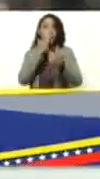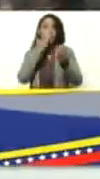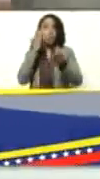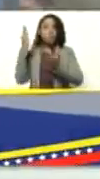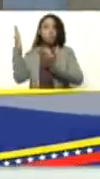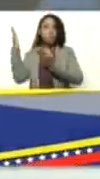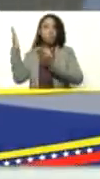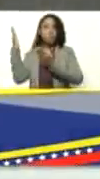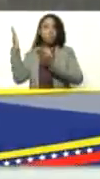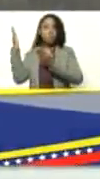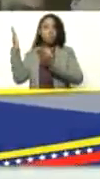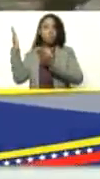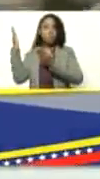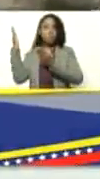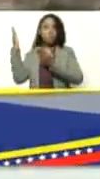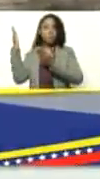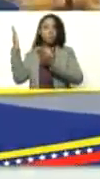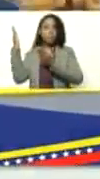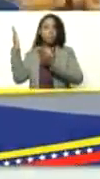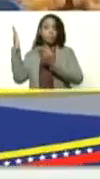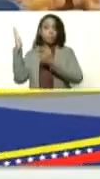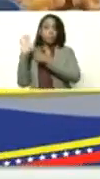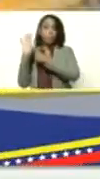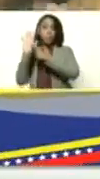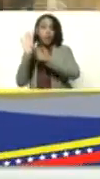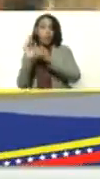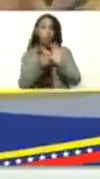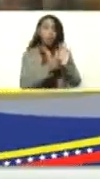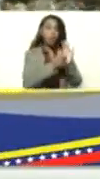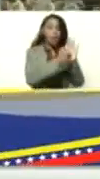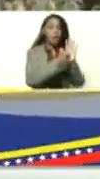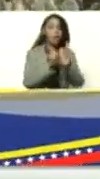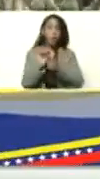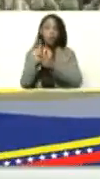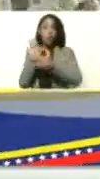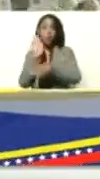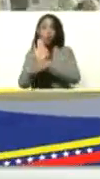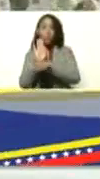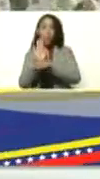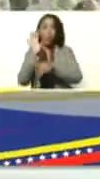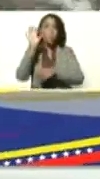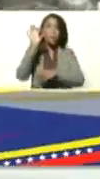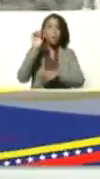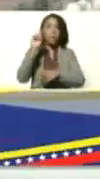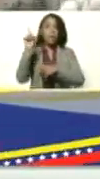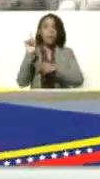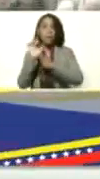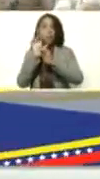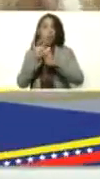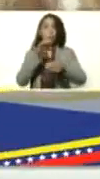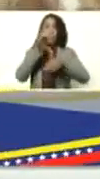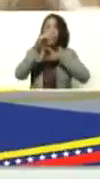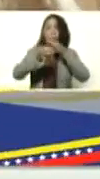yo lo veo en la madrugada mostrando por aquí mostrando por allá cultivando patria y el hombre se tira unos speeches